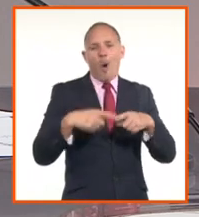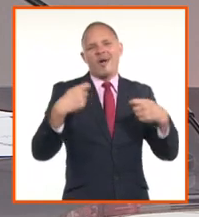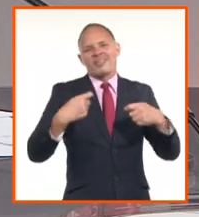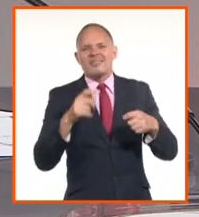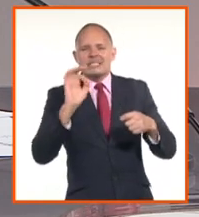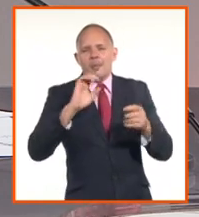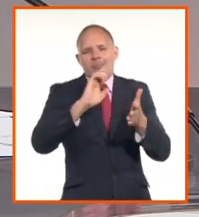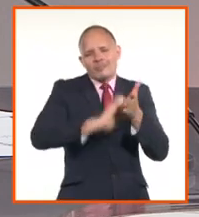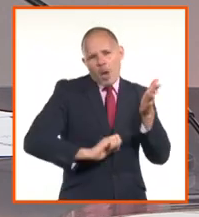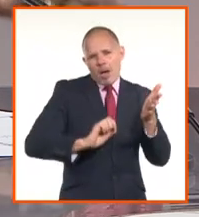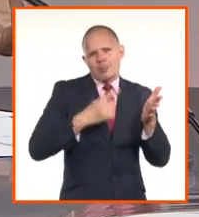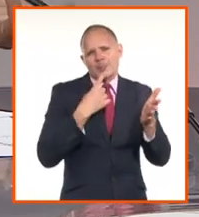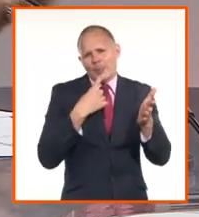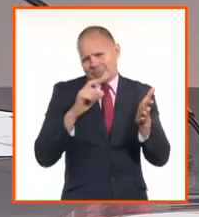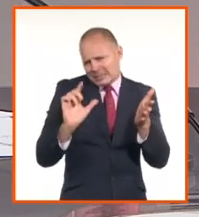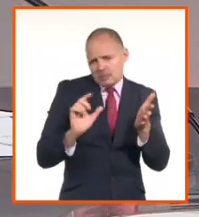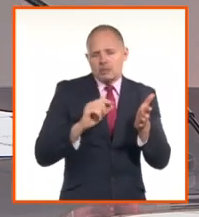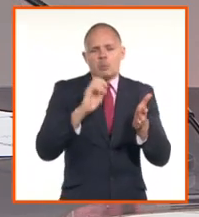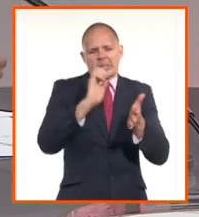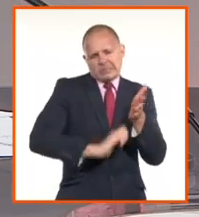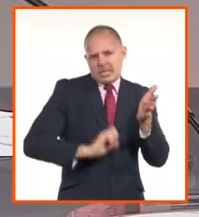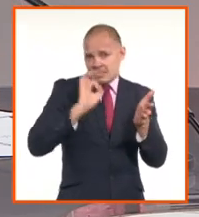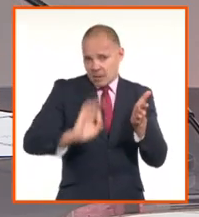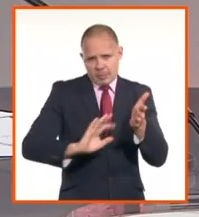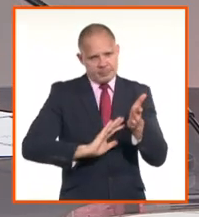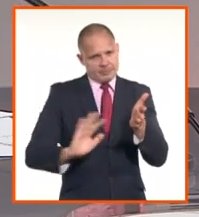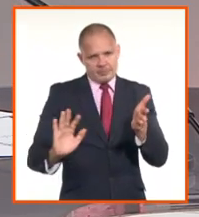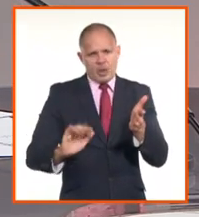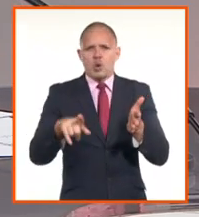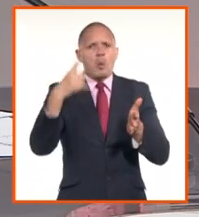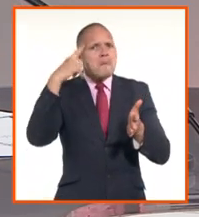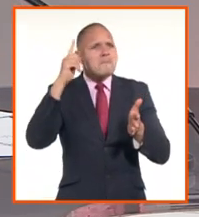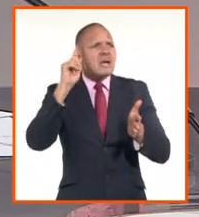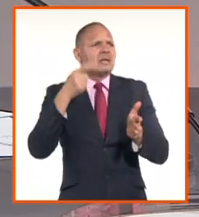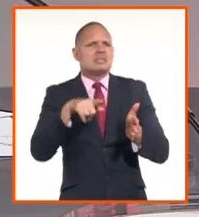o márgenes o tasas de interés, depende de la actividad que realicen.